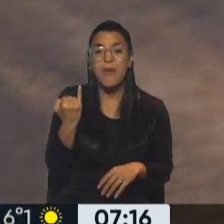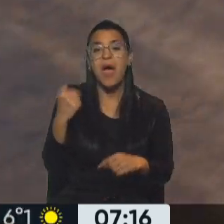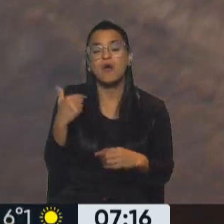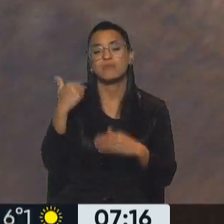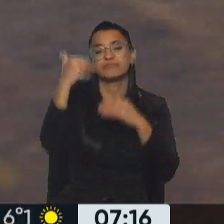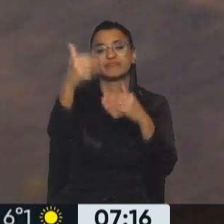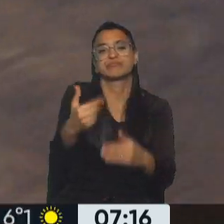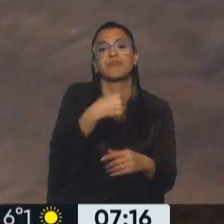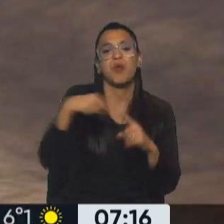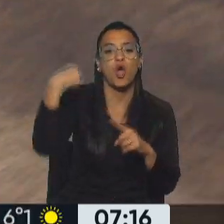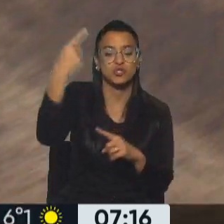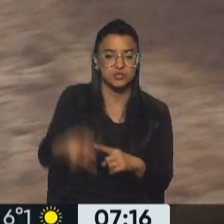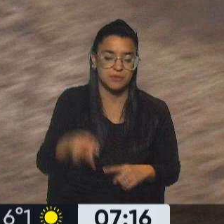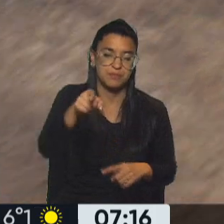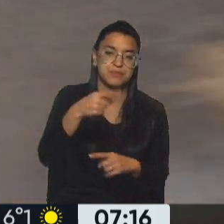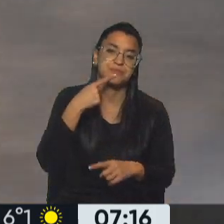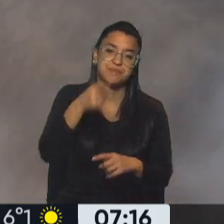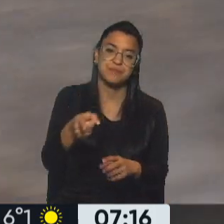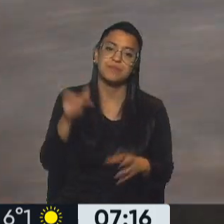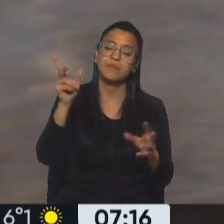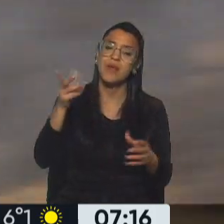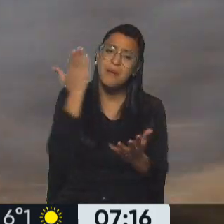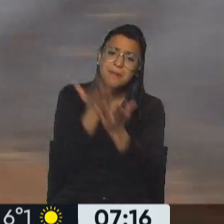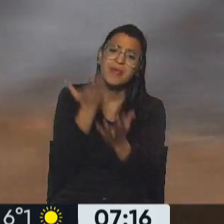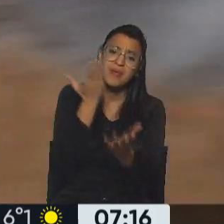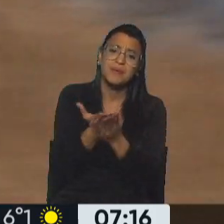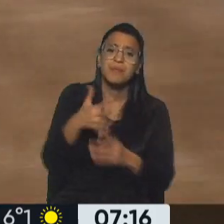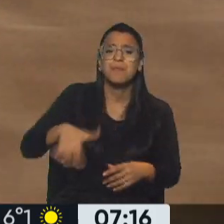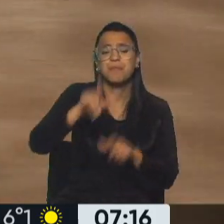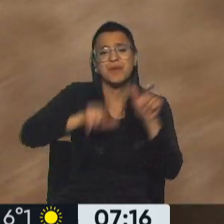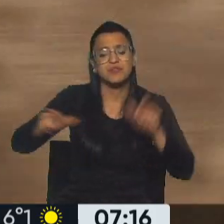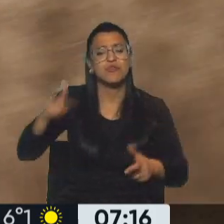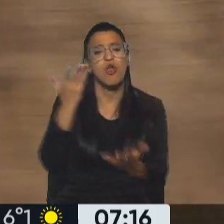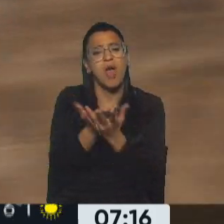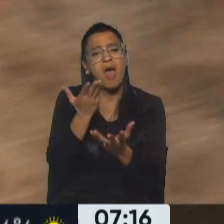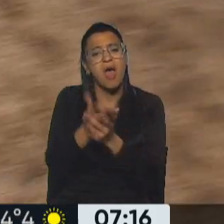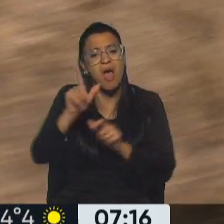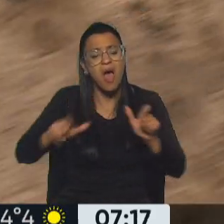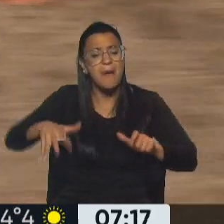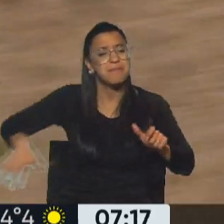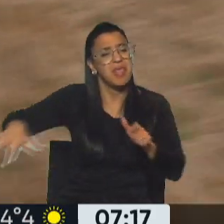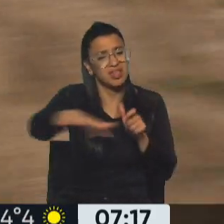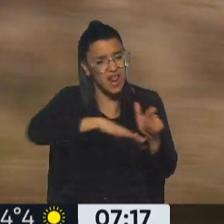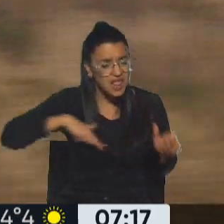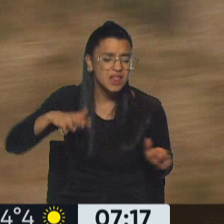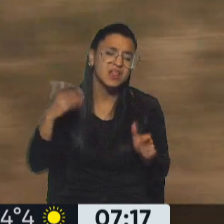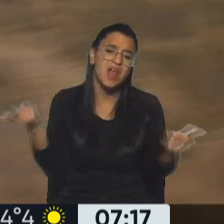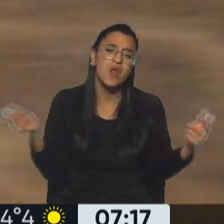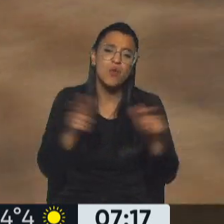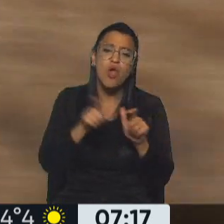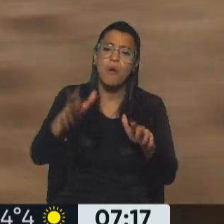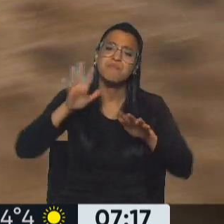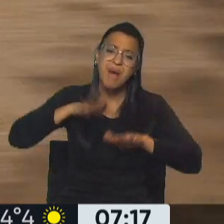semana próxima. Recordemos que es uno de los grandes pedidos de los asambleístas reunidos tanto en lo que fue la